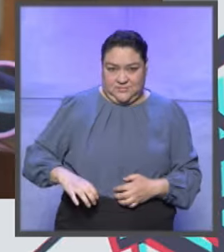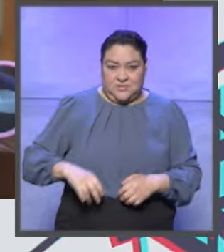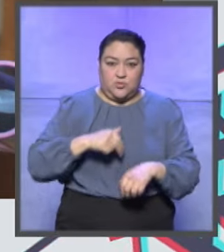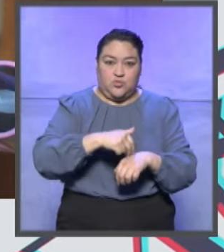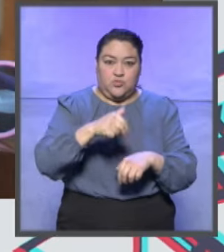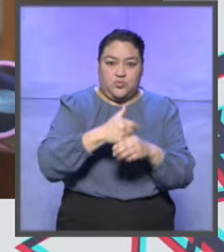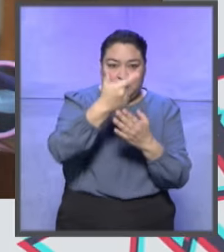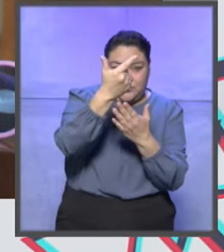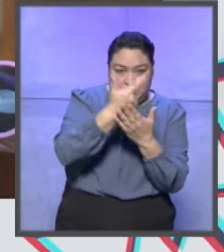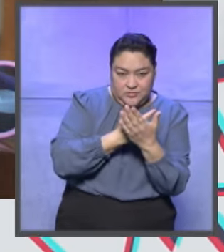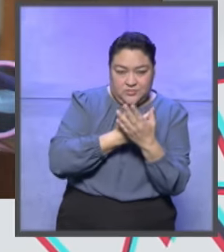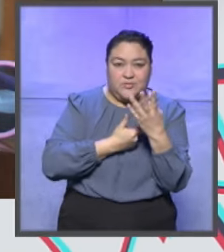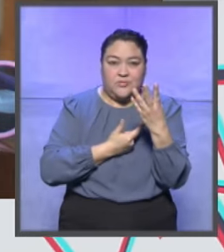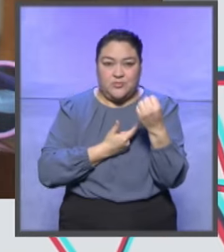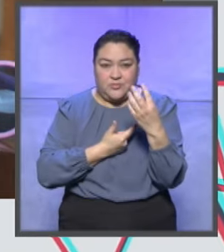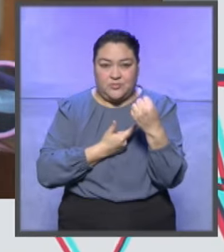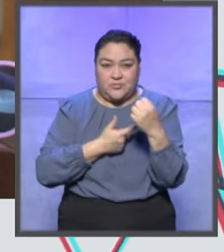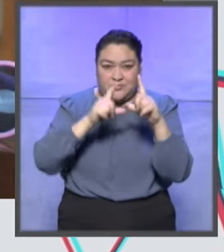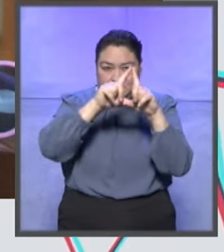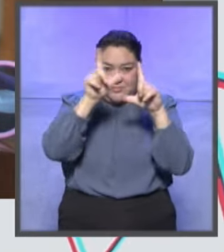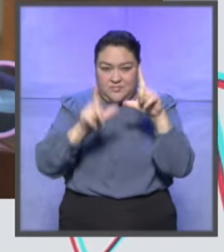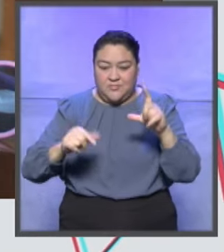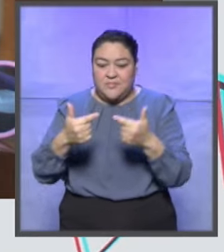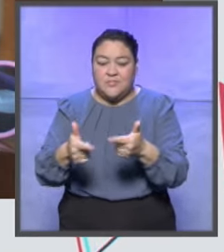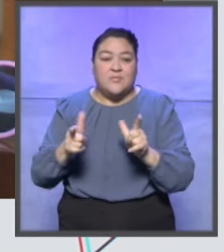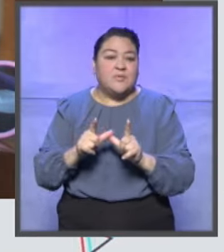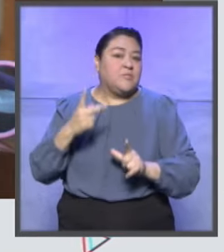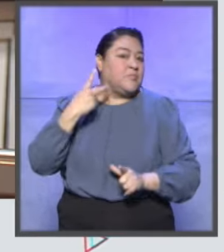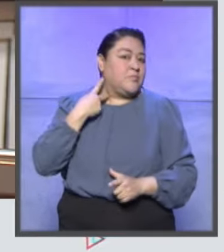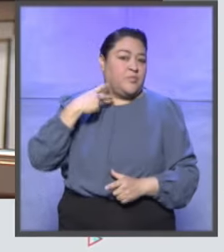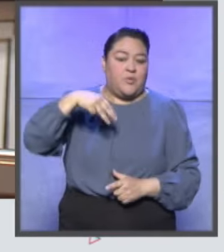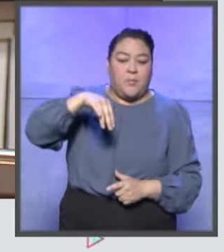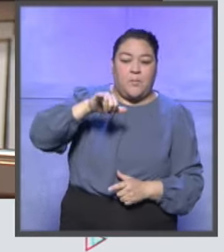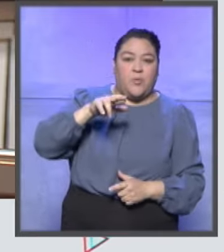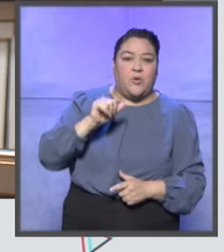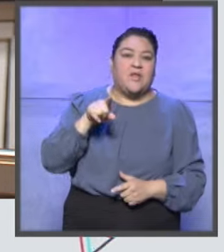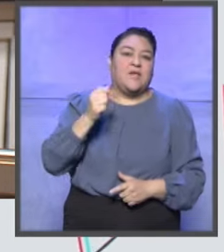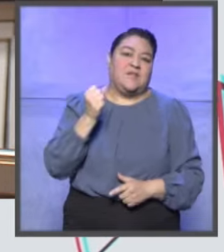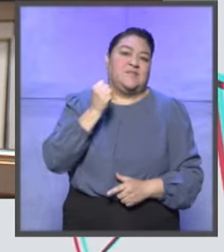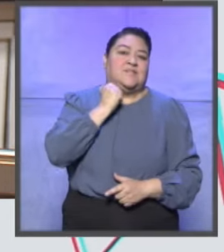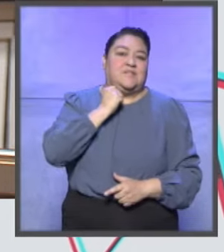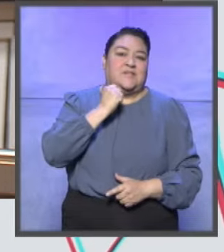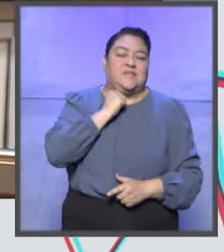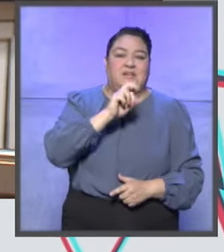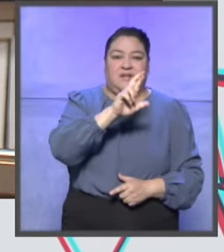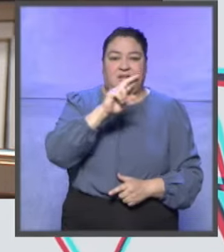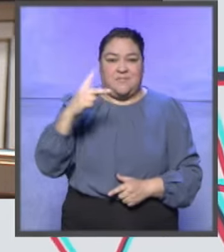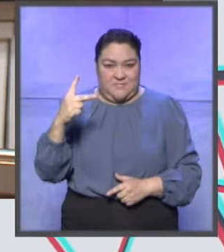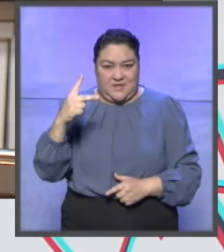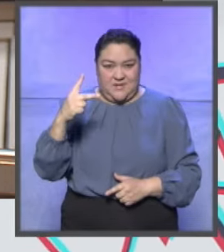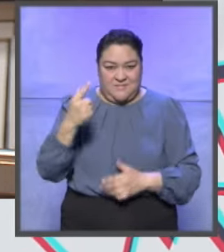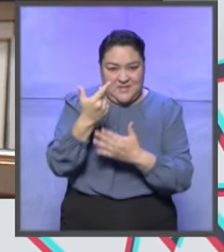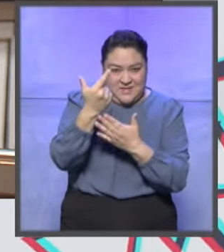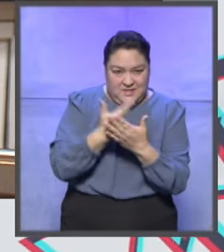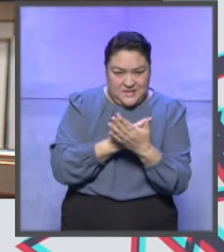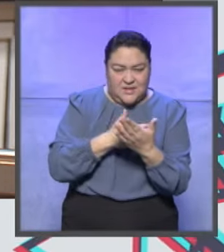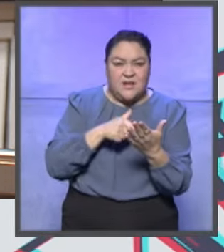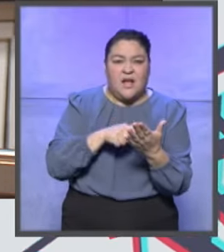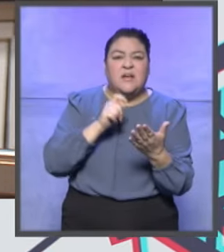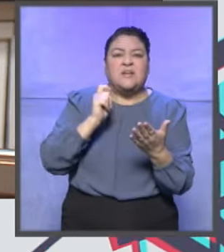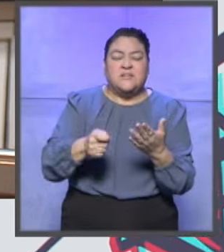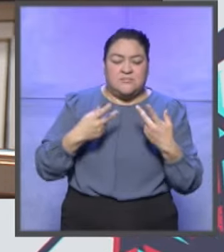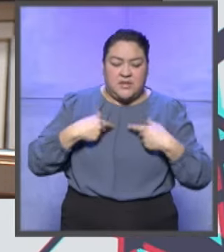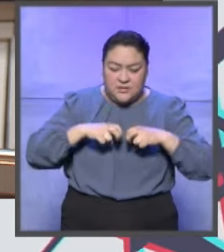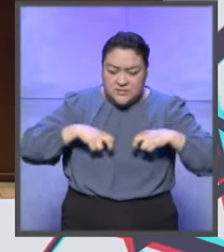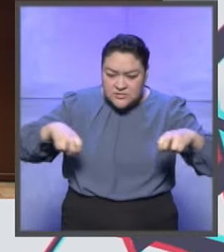lugar nueve, en el lugar nueve de la lista nacional de Morena al Senado de la República por el principio de representación proporcional. Al